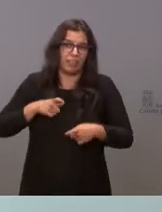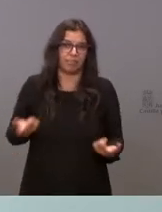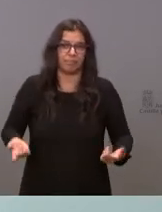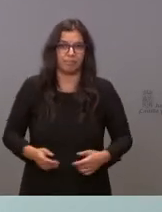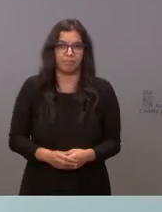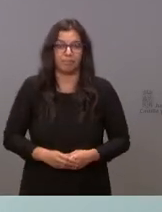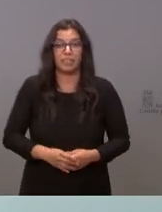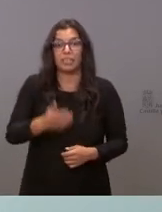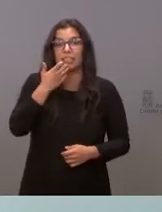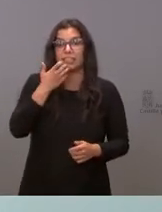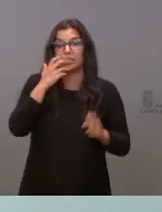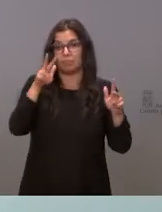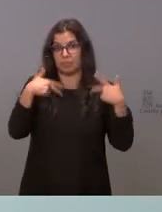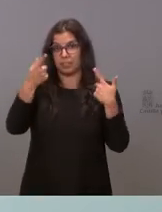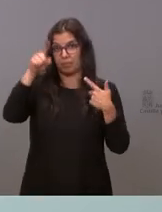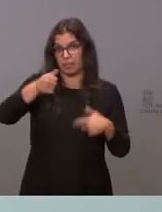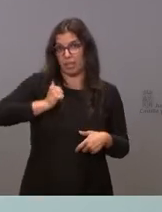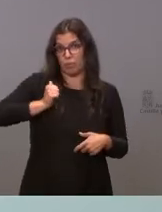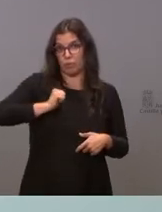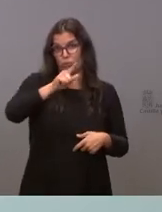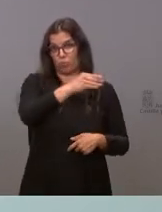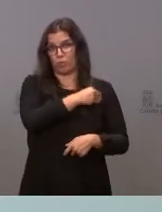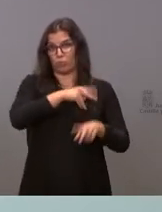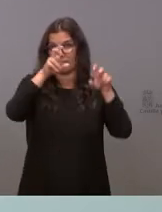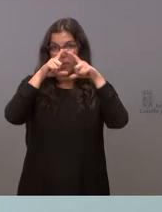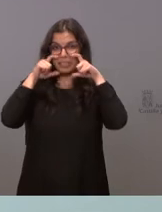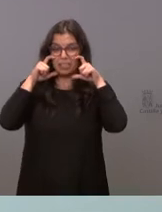Si me permite también, aprovechando que usted pregunta por las mascarillas,